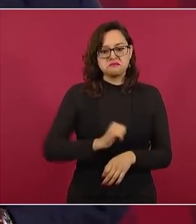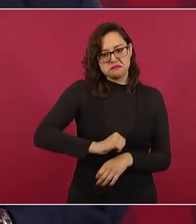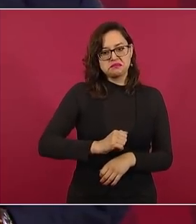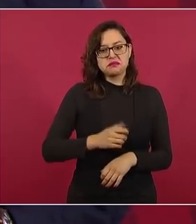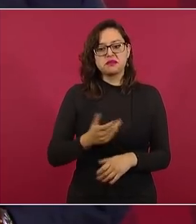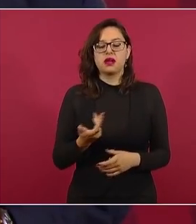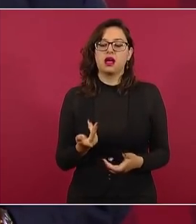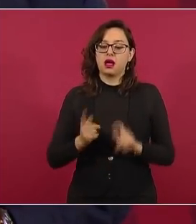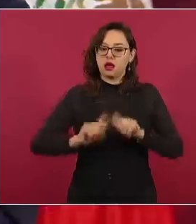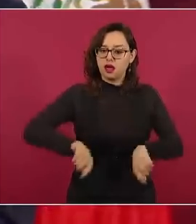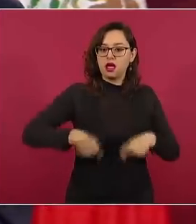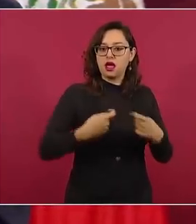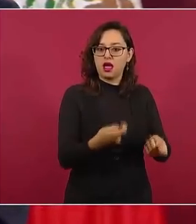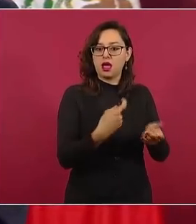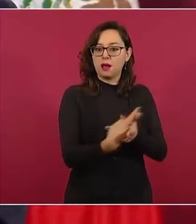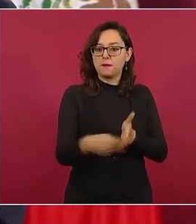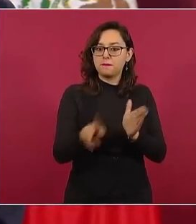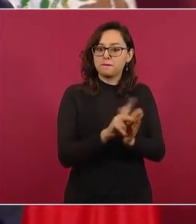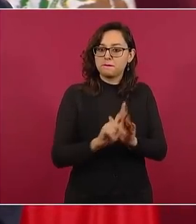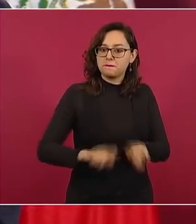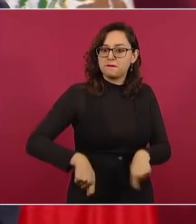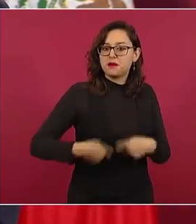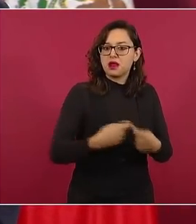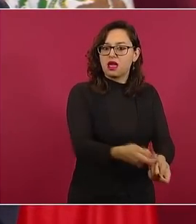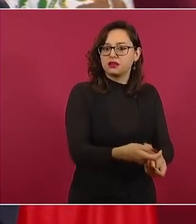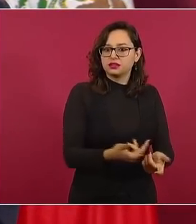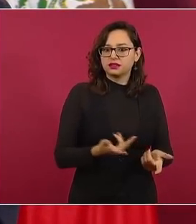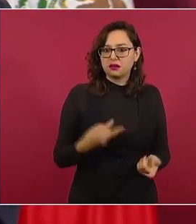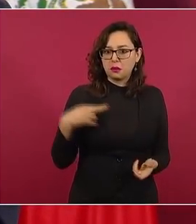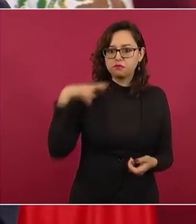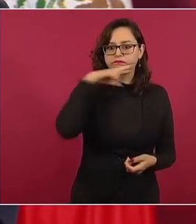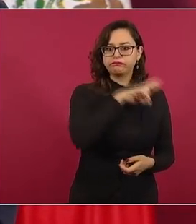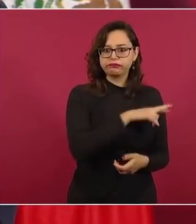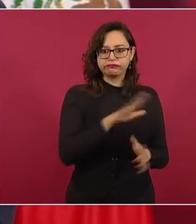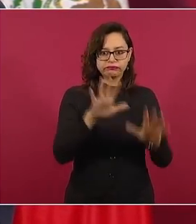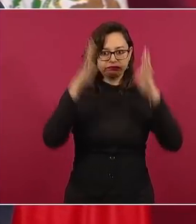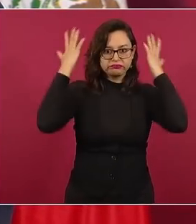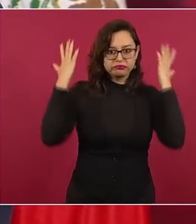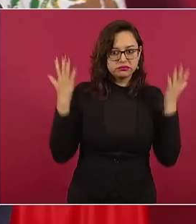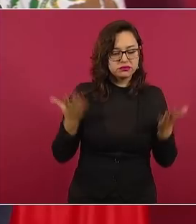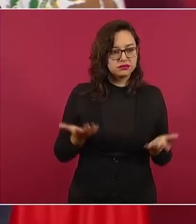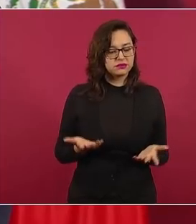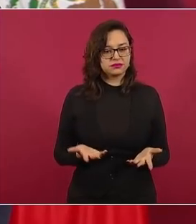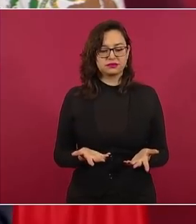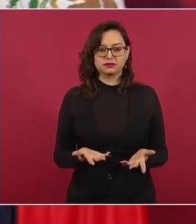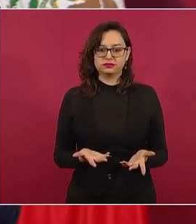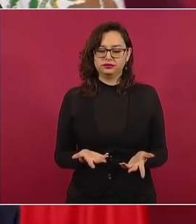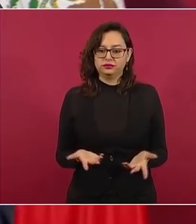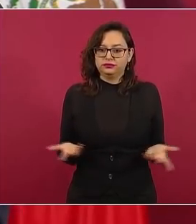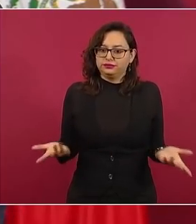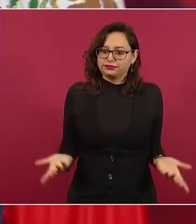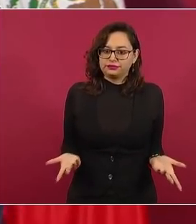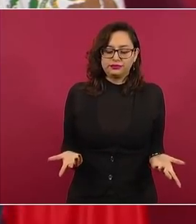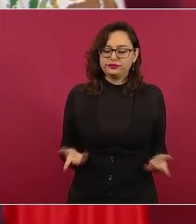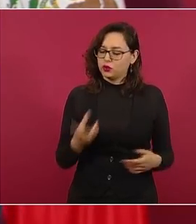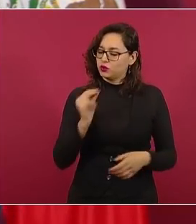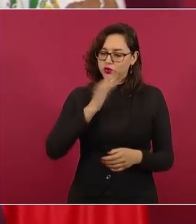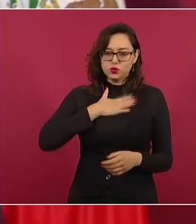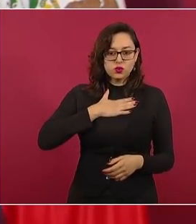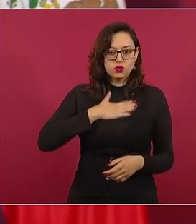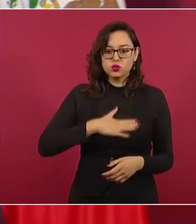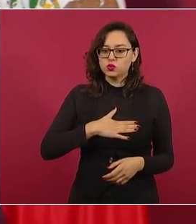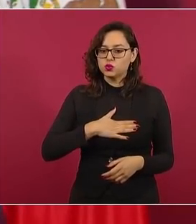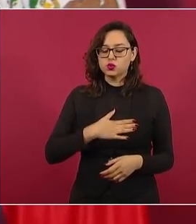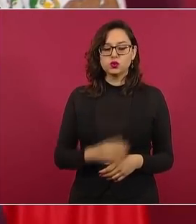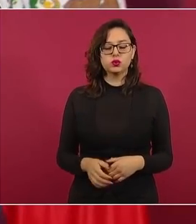para trabajar por contrato, eventuales, otros trabajadores. ¿En este